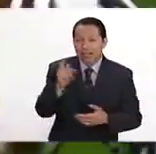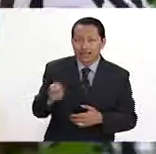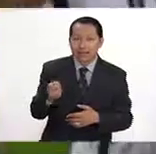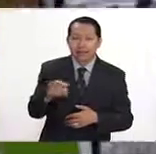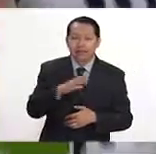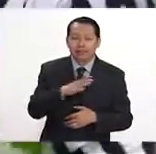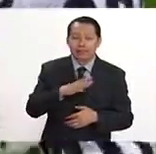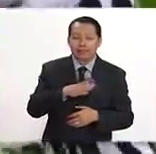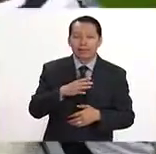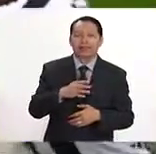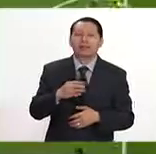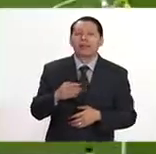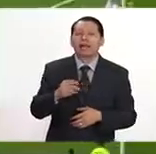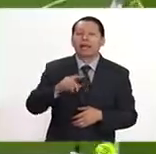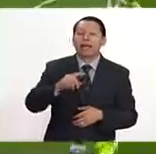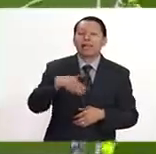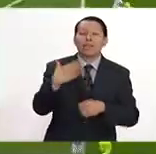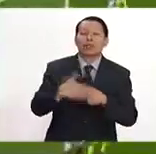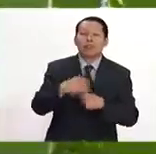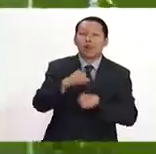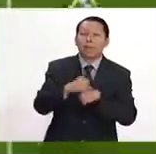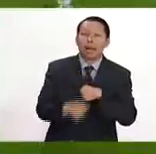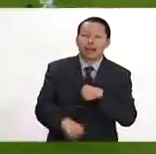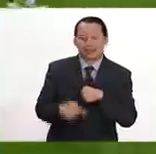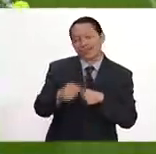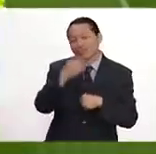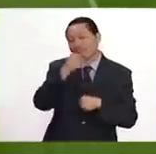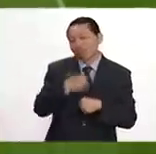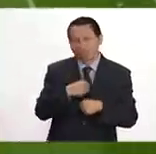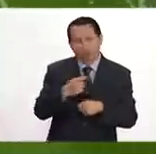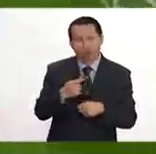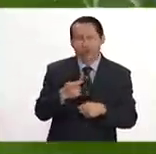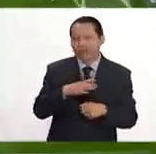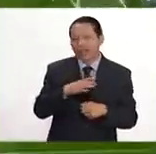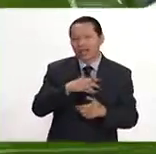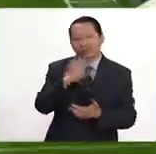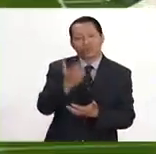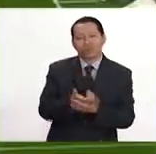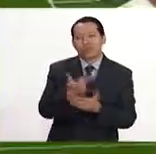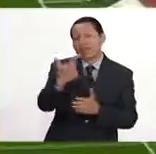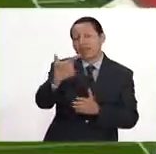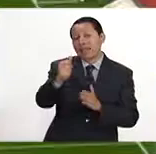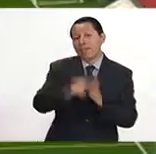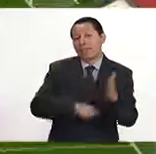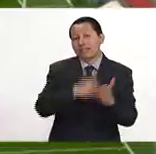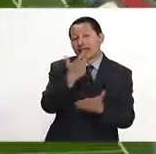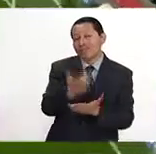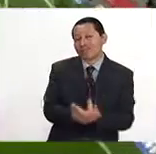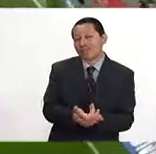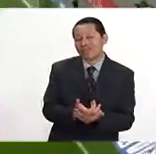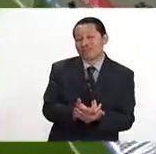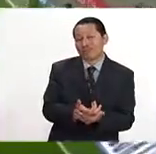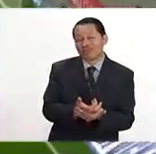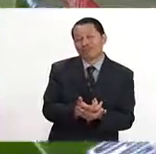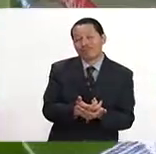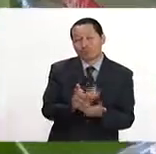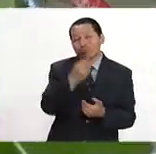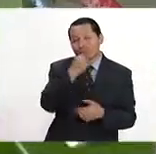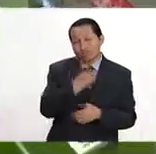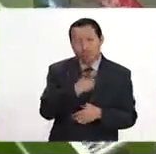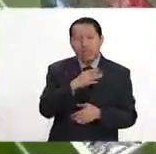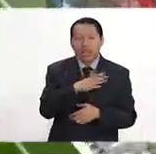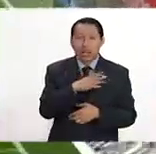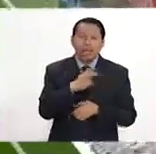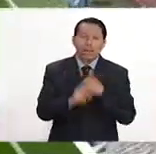es que va a tener que ser operado y entonces queda afuera siete meses de recuperación. Hay que decir que este problema